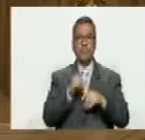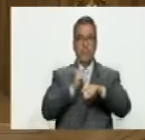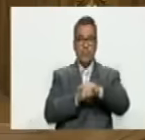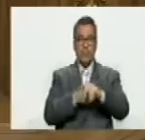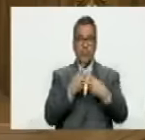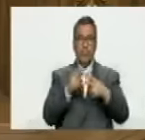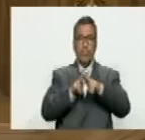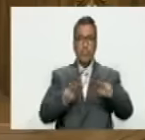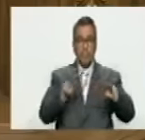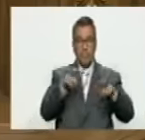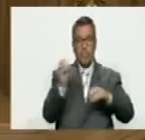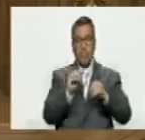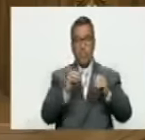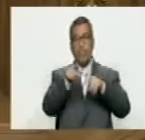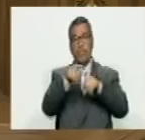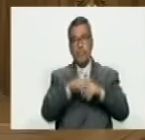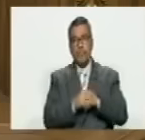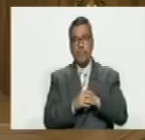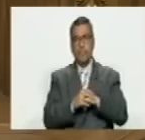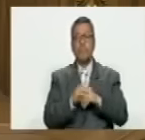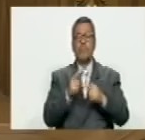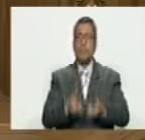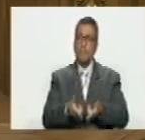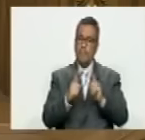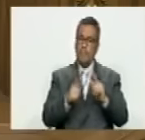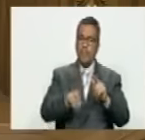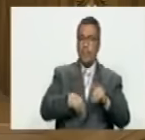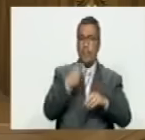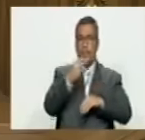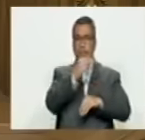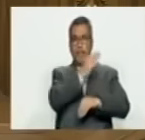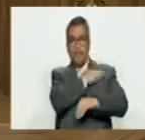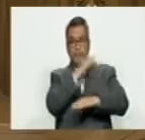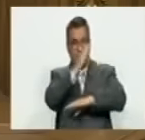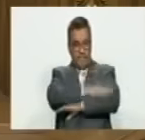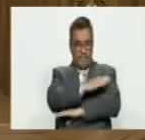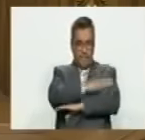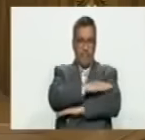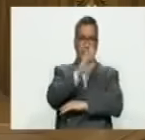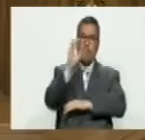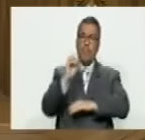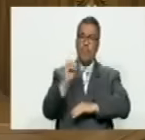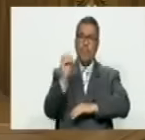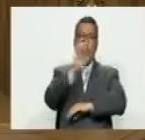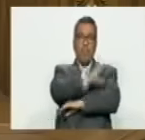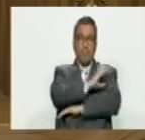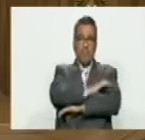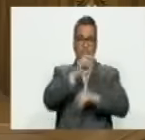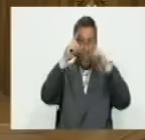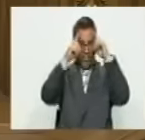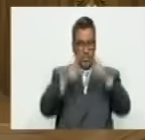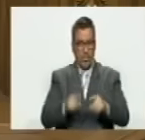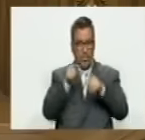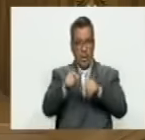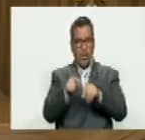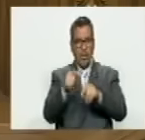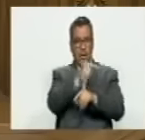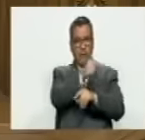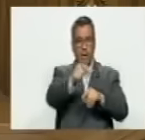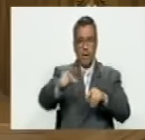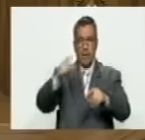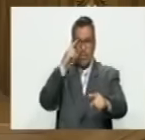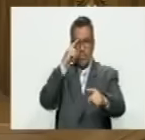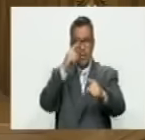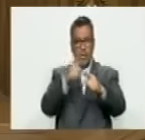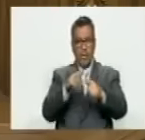de paz crisis o conflicto permita fomentar actitudes y comportamientos o decisiones por parte del público objetivo